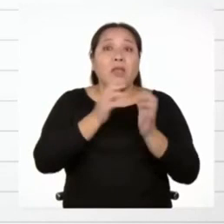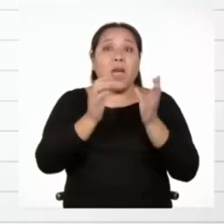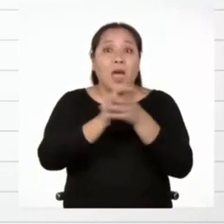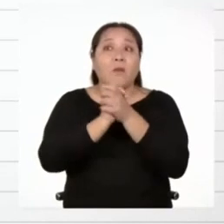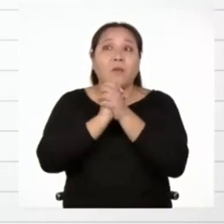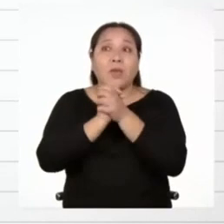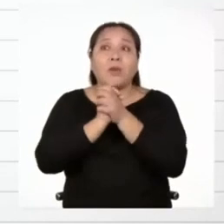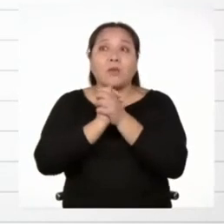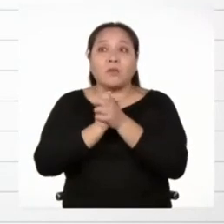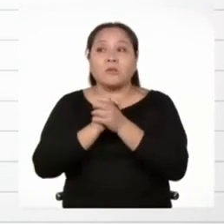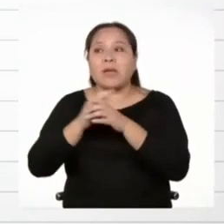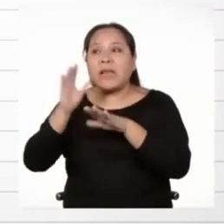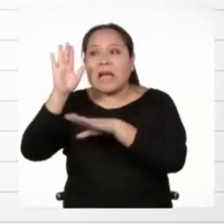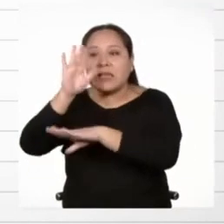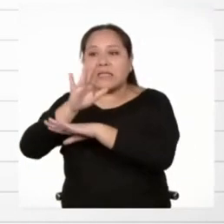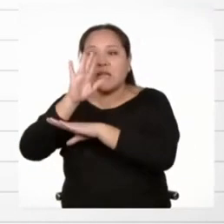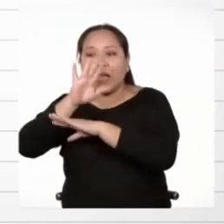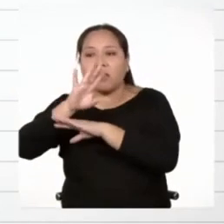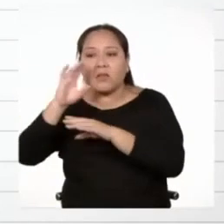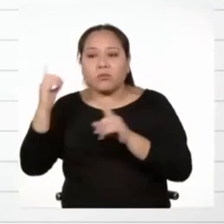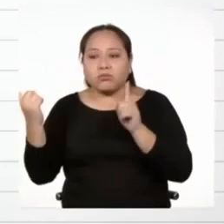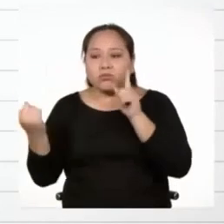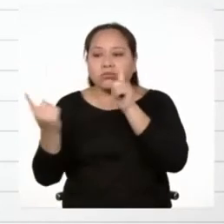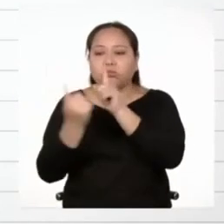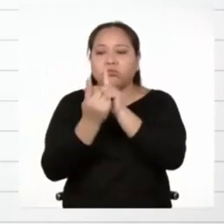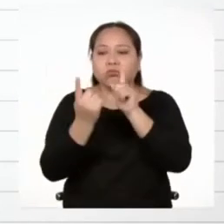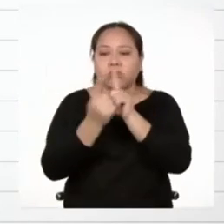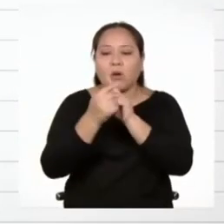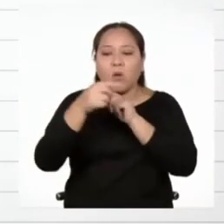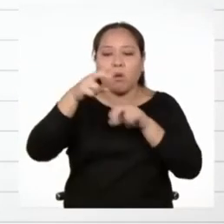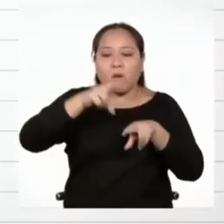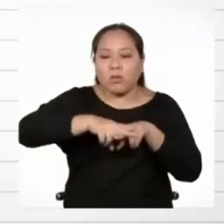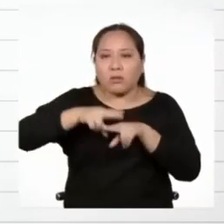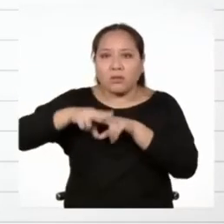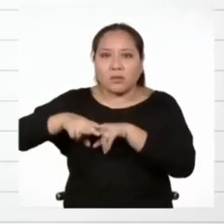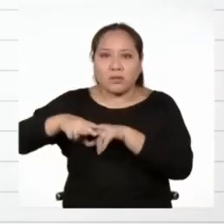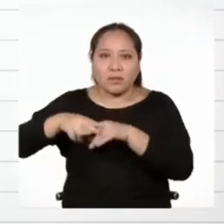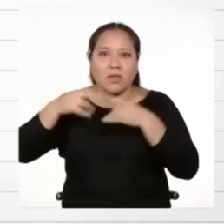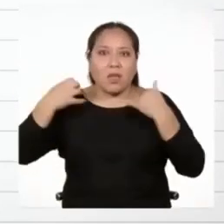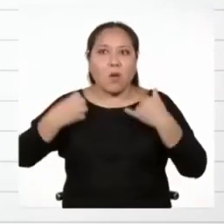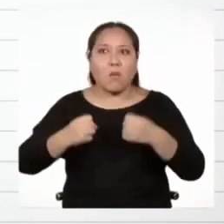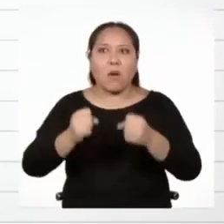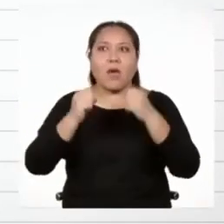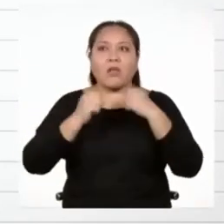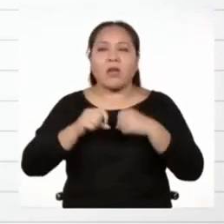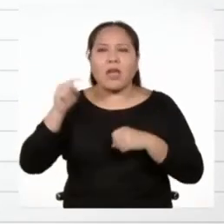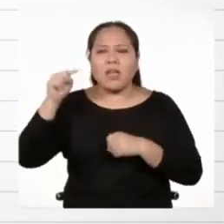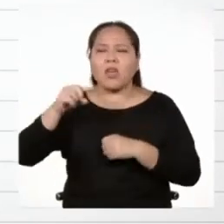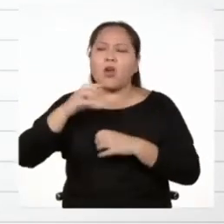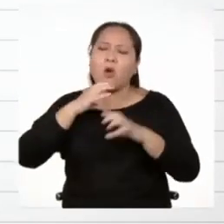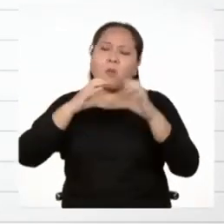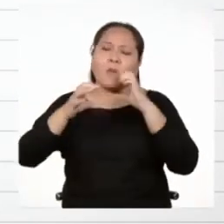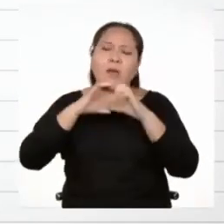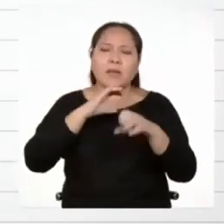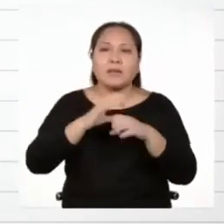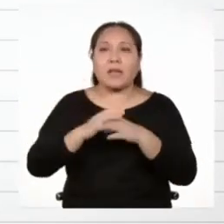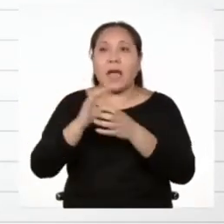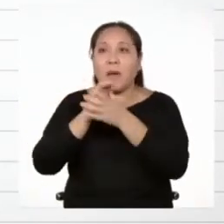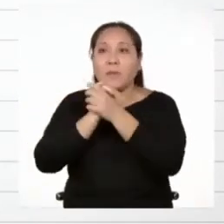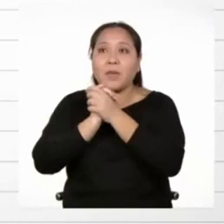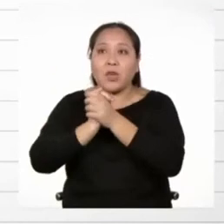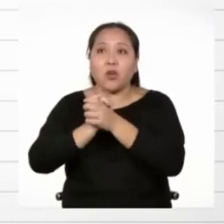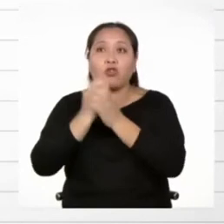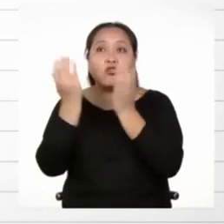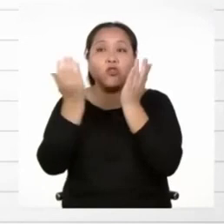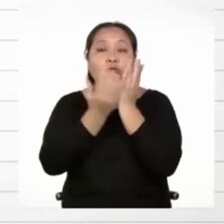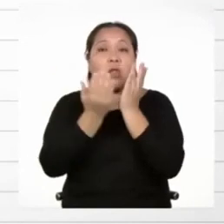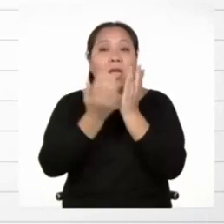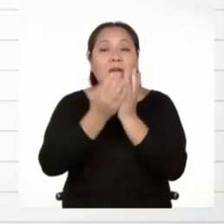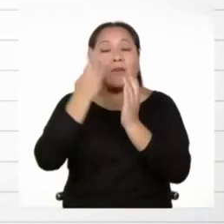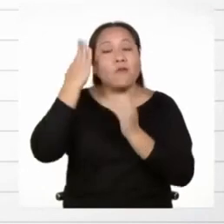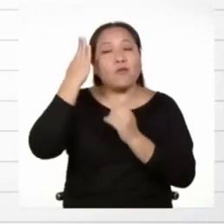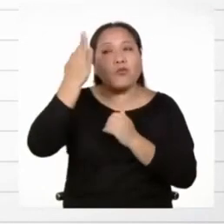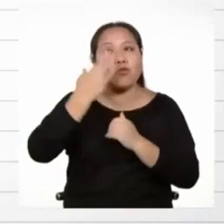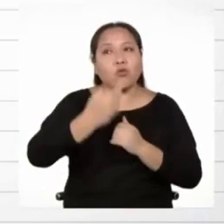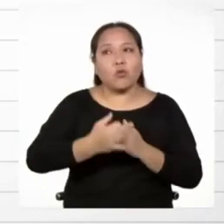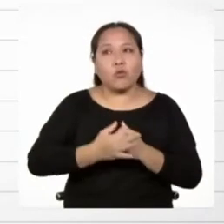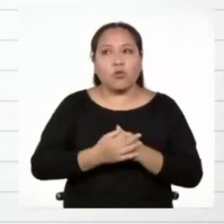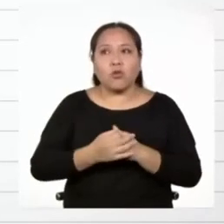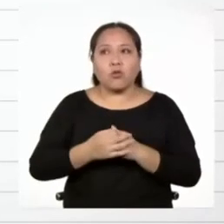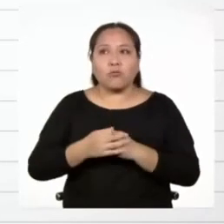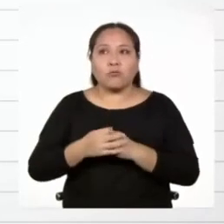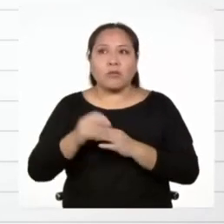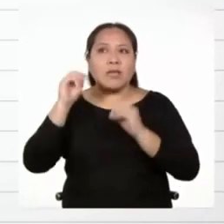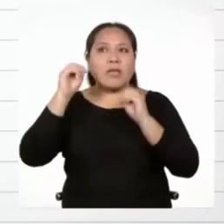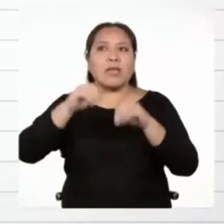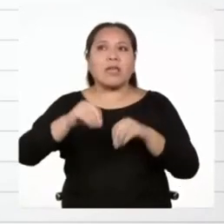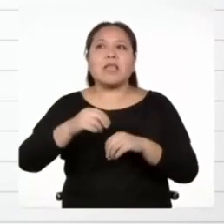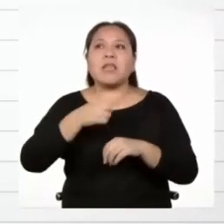En ese momento, ellos conversan del colegio, de sus amigos, de su futuro, de cómo les va cada día o de su música